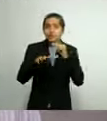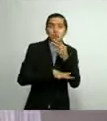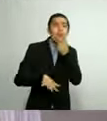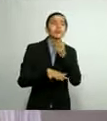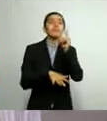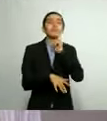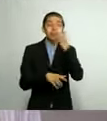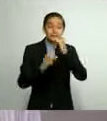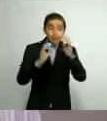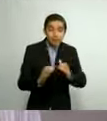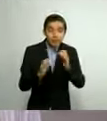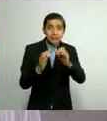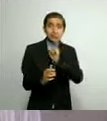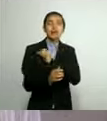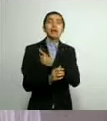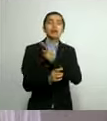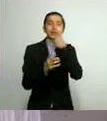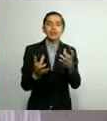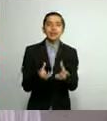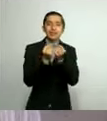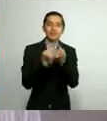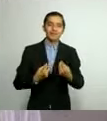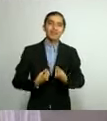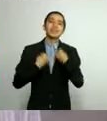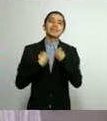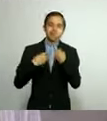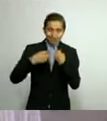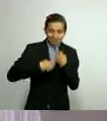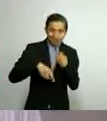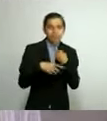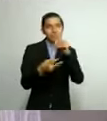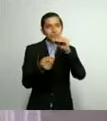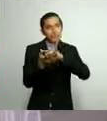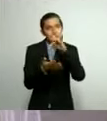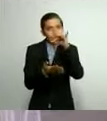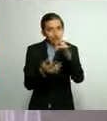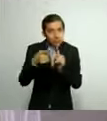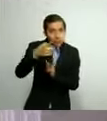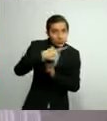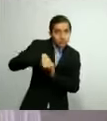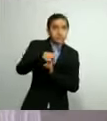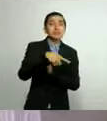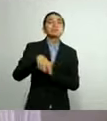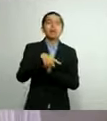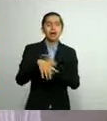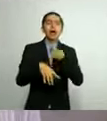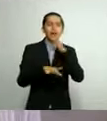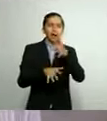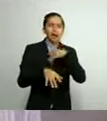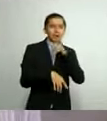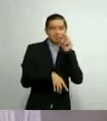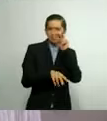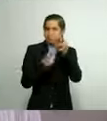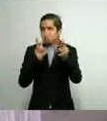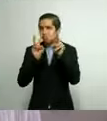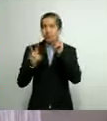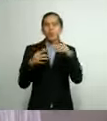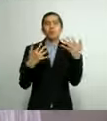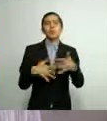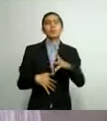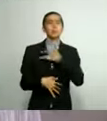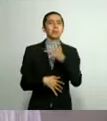cuidar la salud y salvar vidas. Gracias a ustedes, hemos visto con mucho agrado, con mucho gusto,